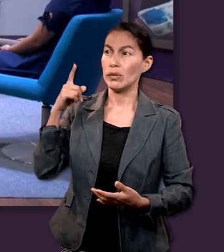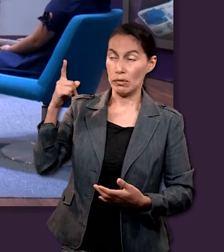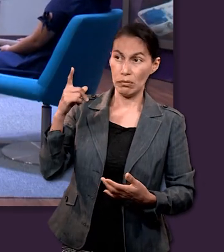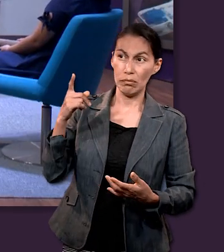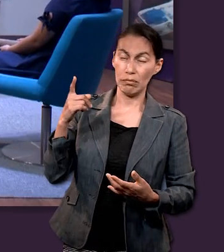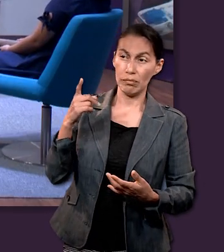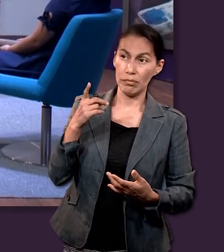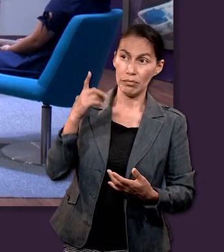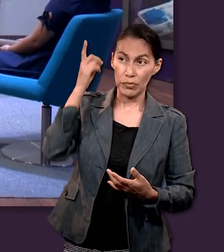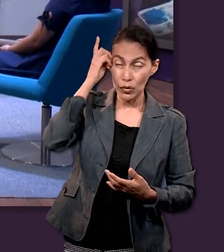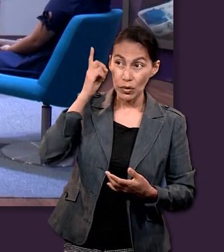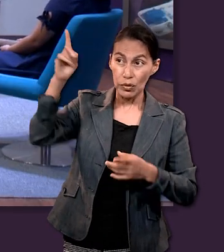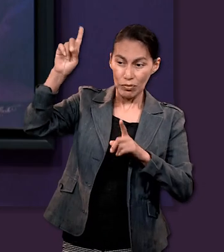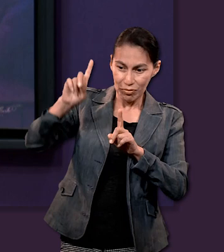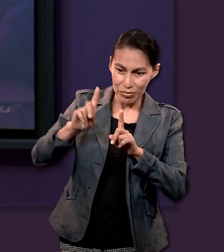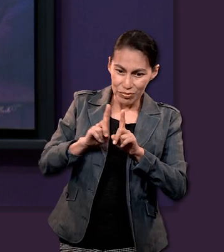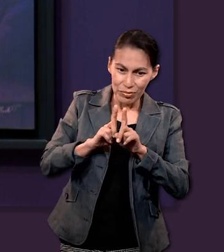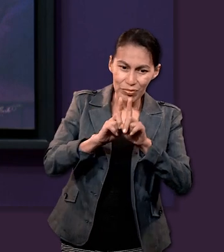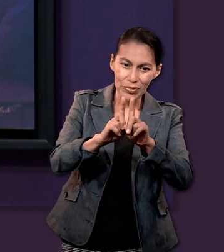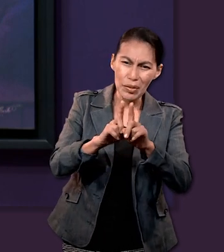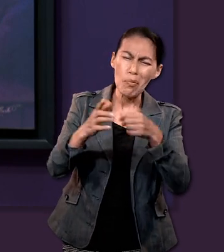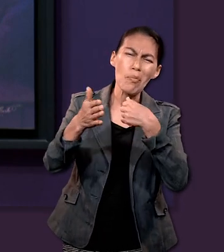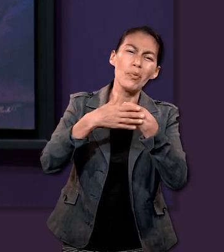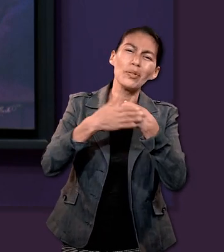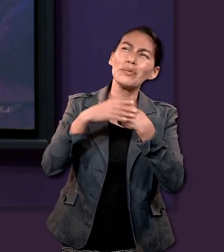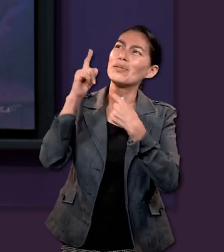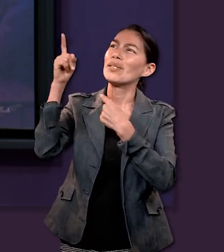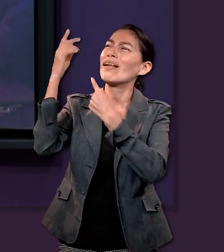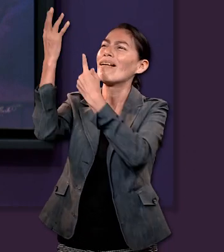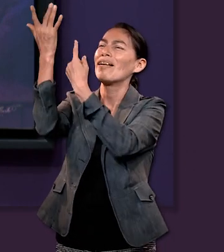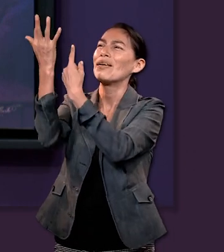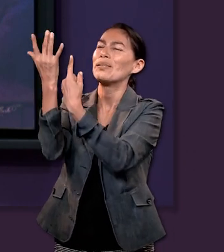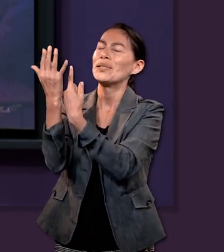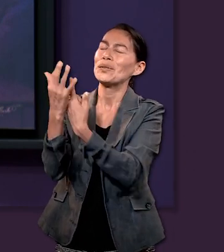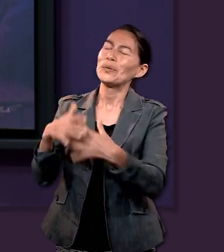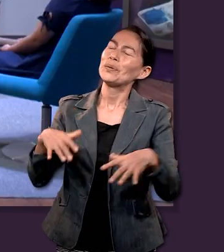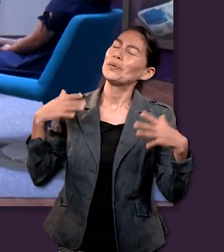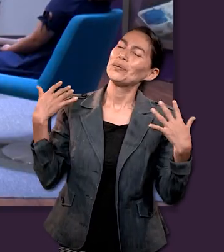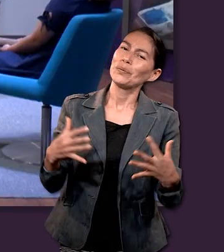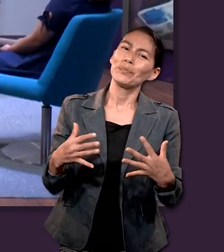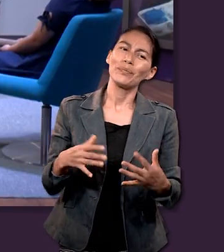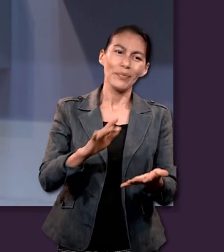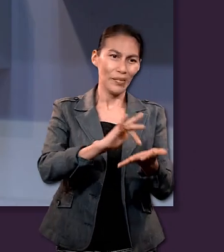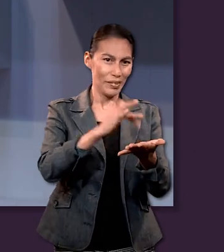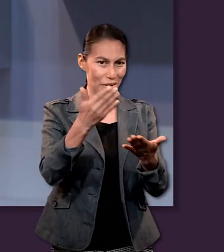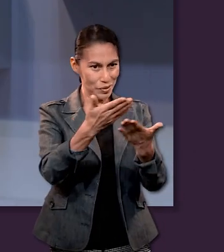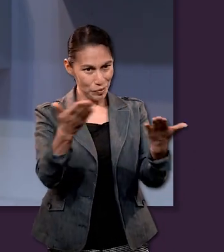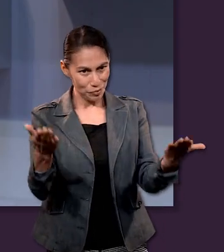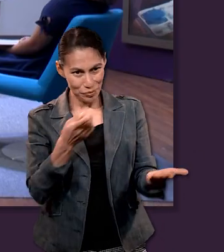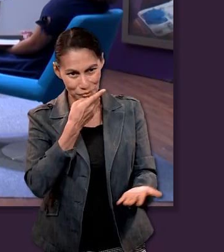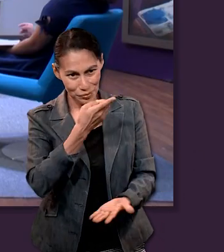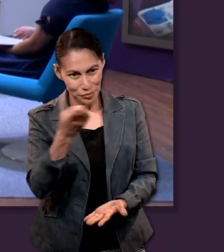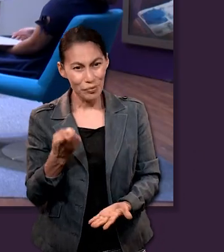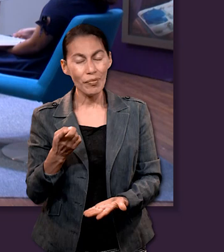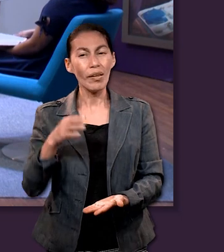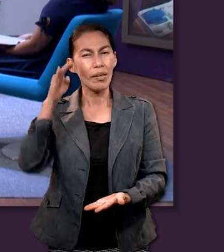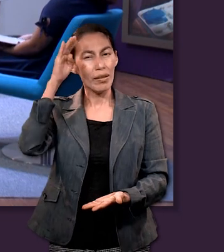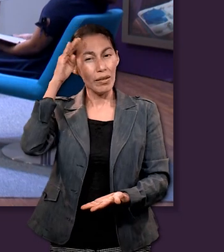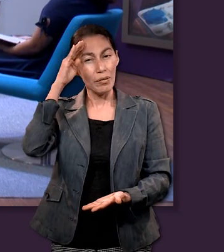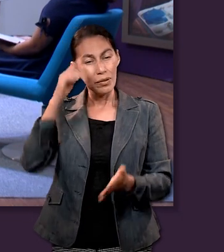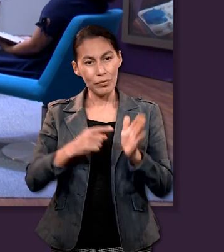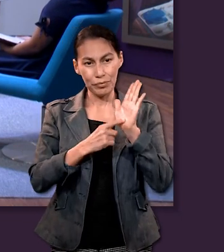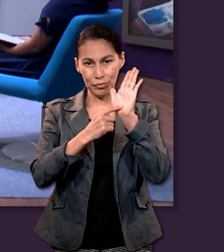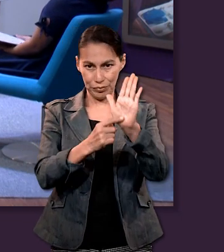como el ejemplo que dio Jaime que él está con nosotros y volverá bueno muchas gracias por sus comentarios y me gustaría